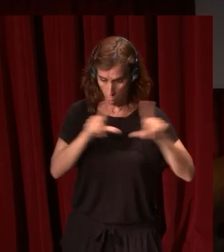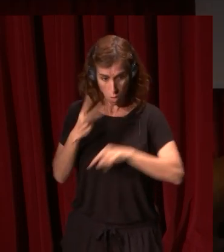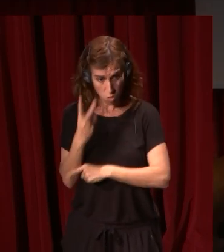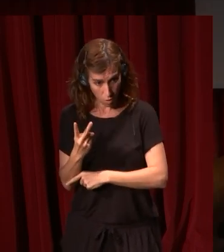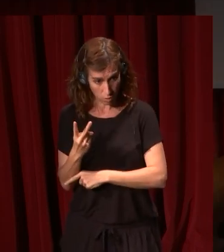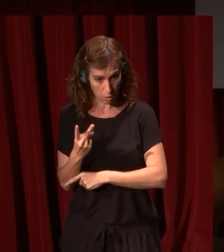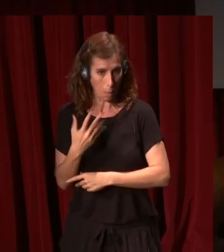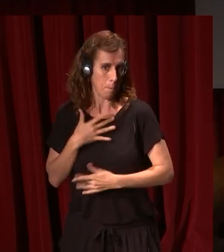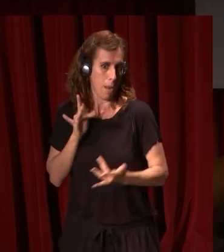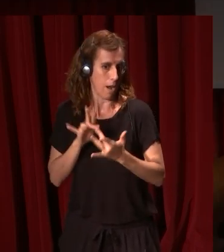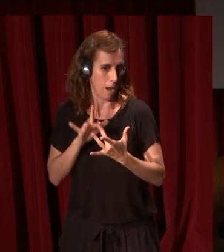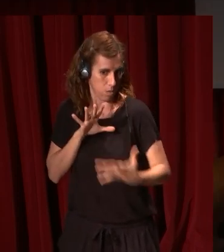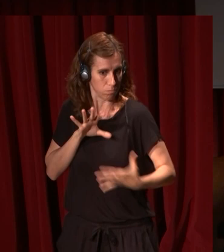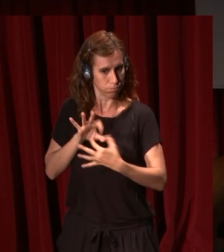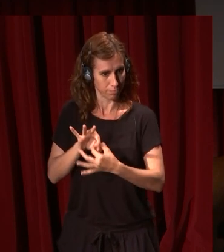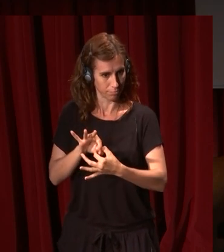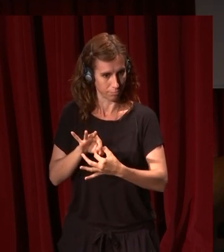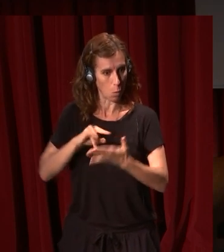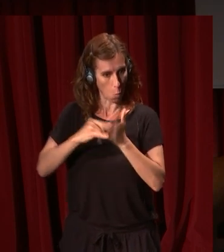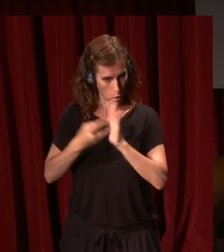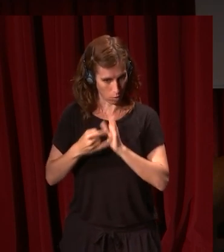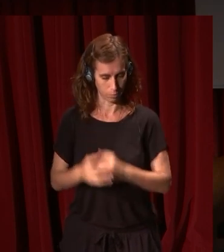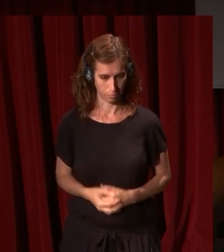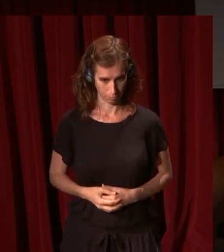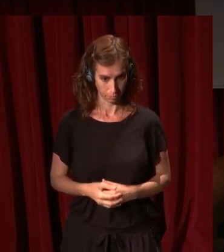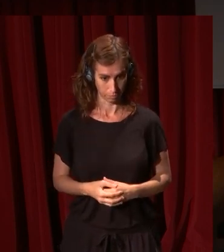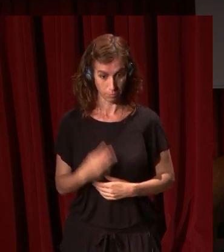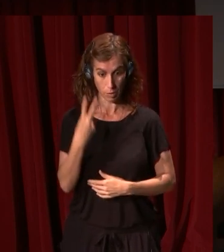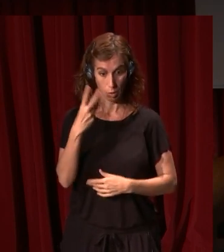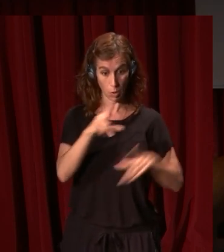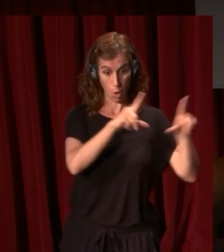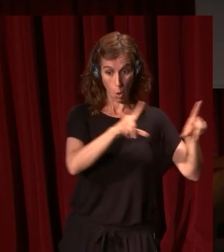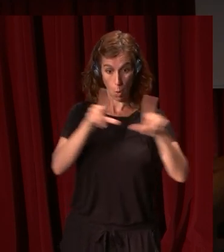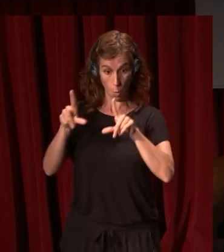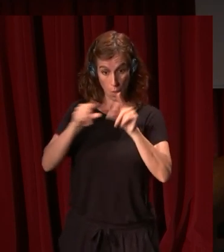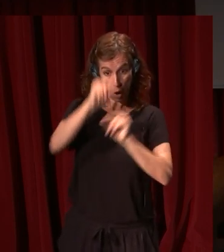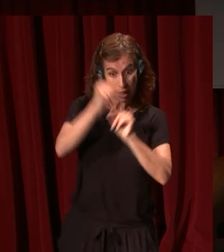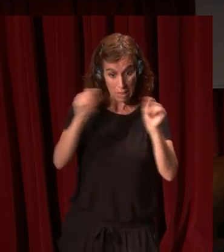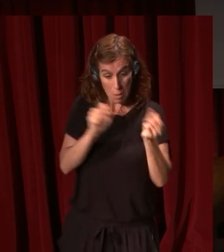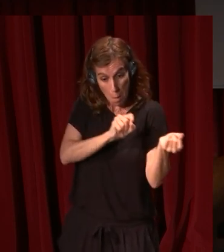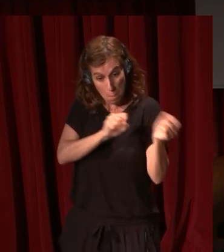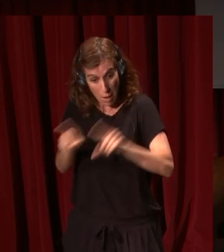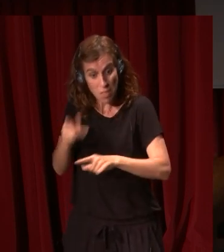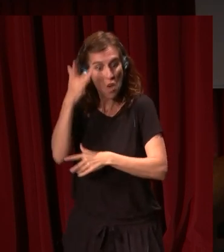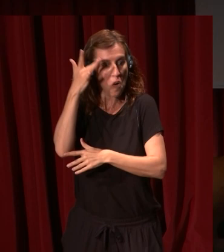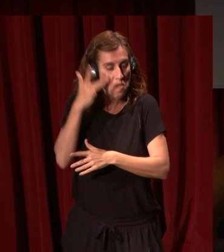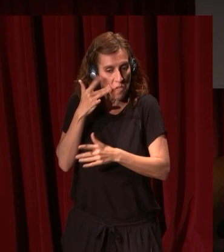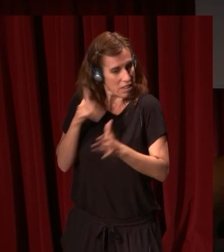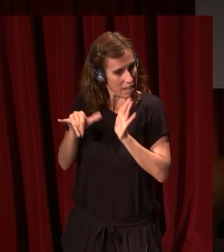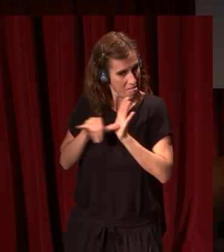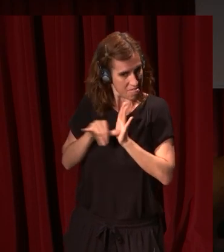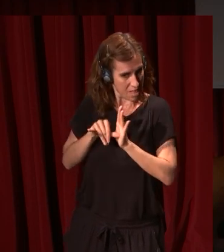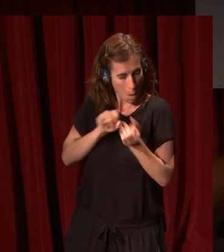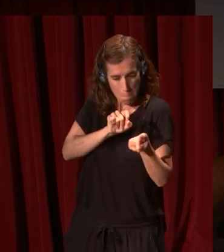relación con este asunto, con este proyecto. Dos cuadros muy parecidos de tamaño, pintados en fecha muy próxima, muy